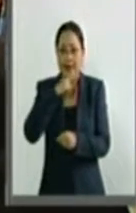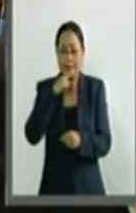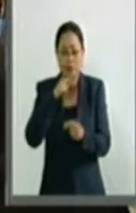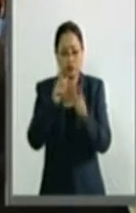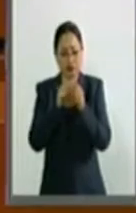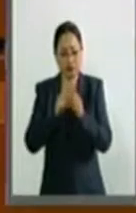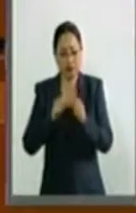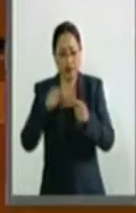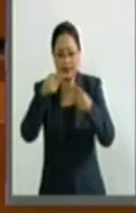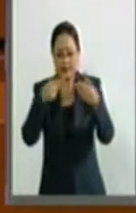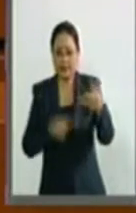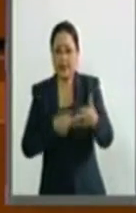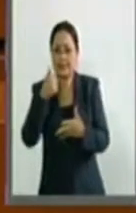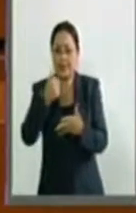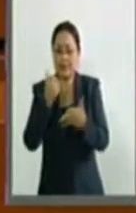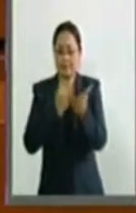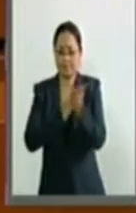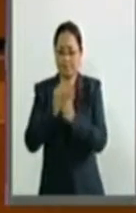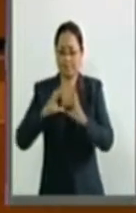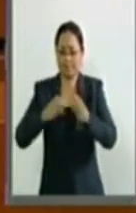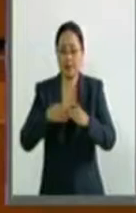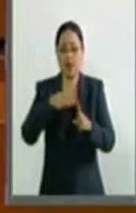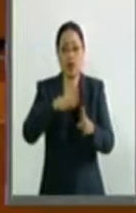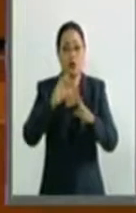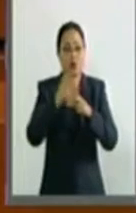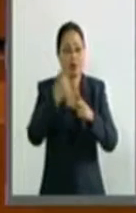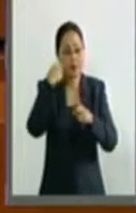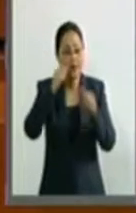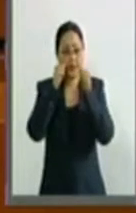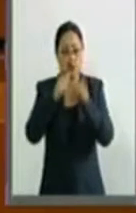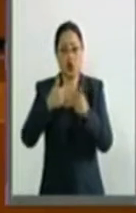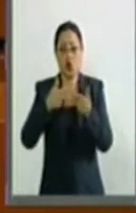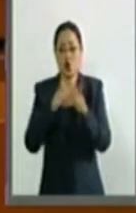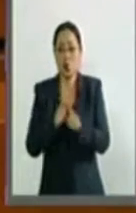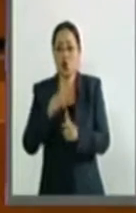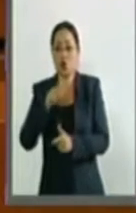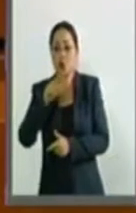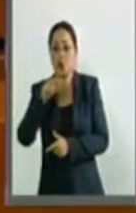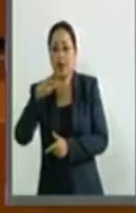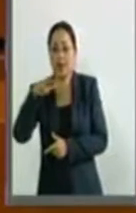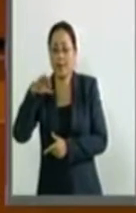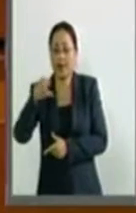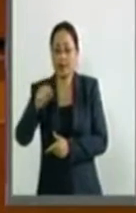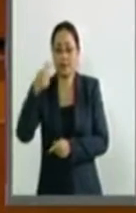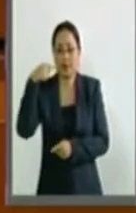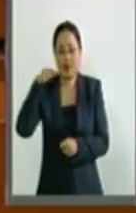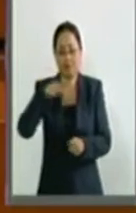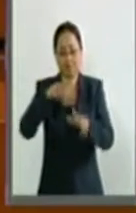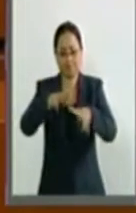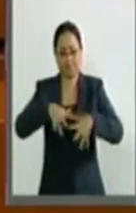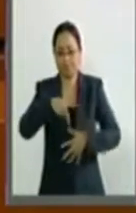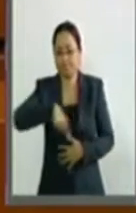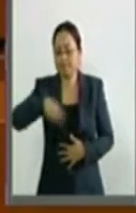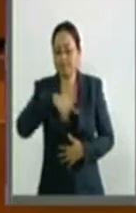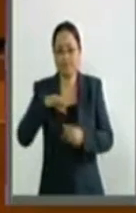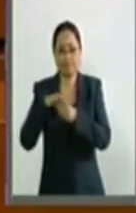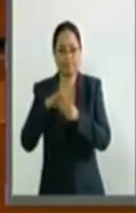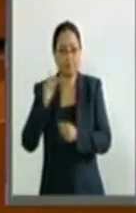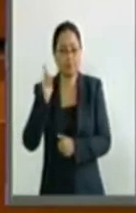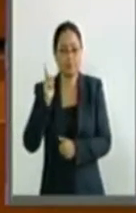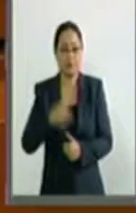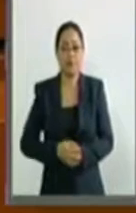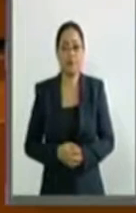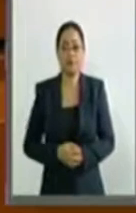a los seis dictámenes que la Comisión de Atención a Grupos Vulnerables somete a consideración de esta Asamblea. Todos hemos